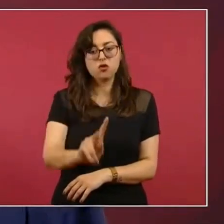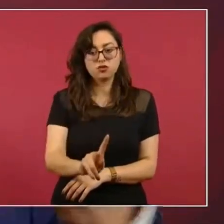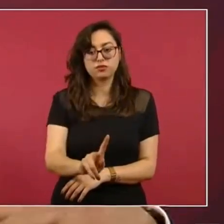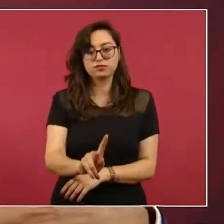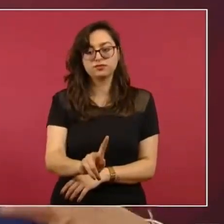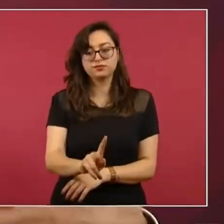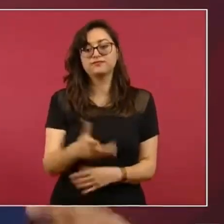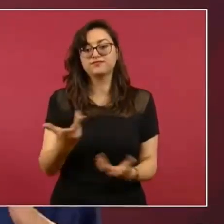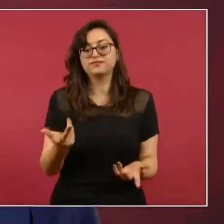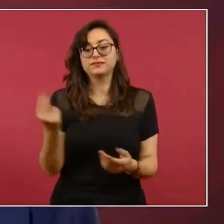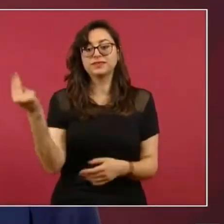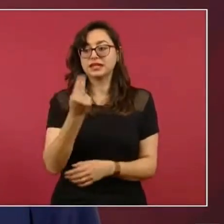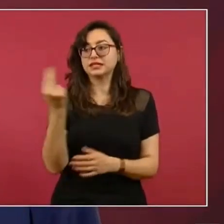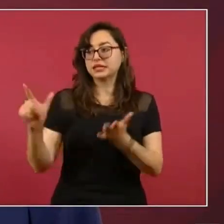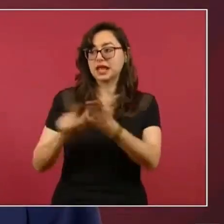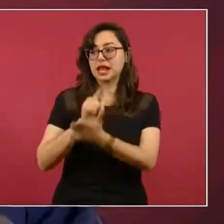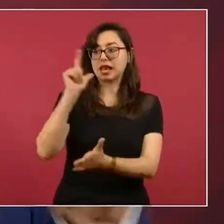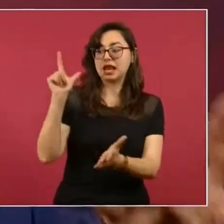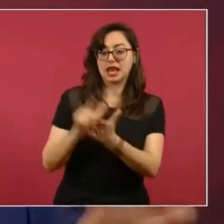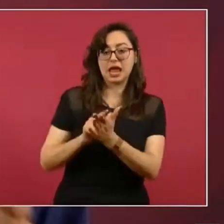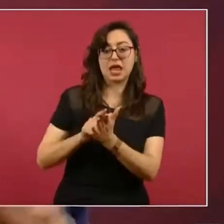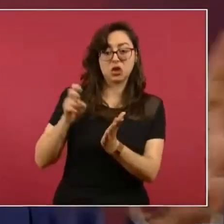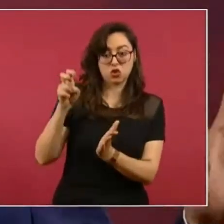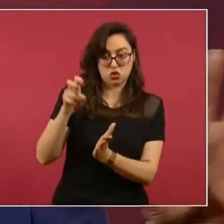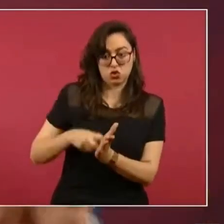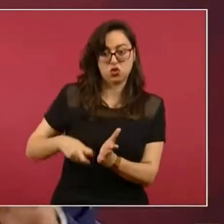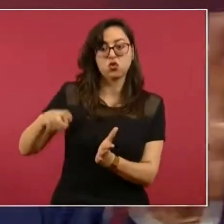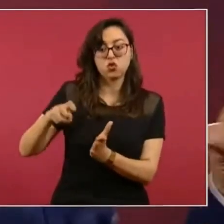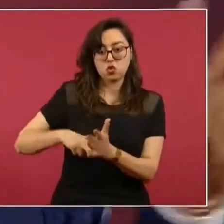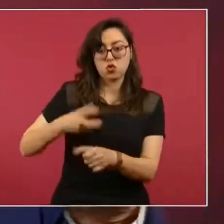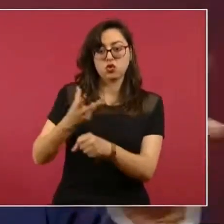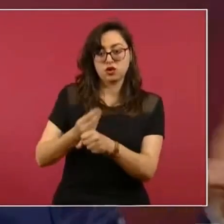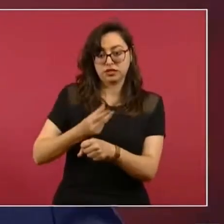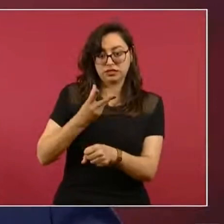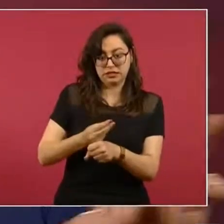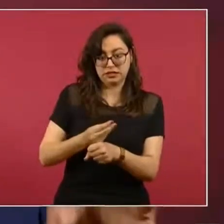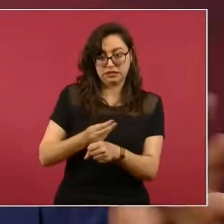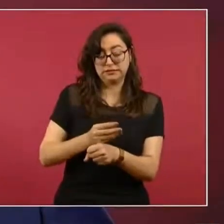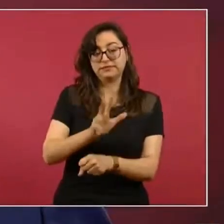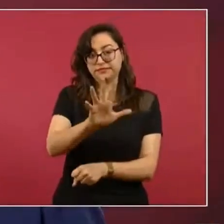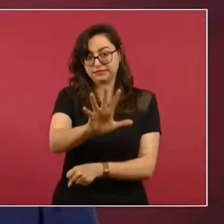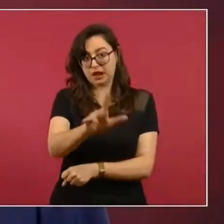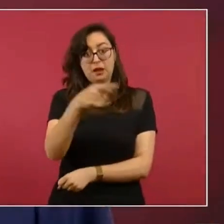Pero requieren una reforma. No estoy hablando de que todos son corruptos.